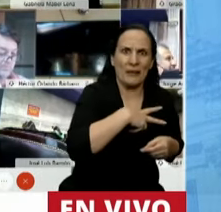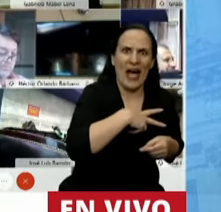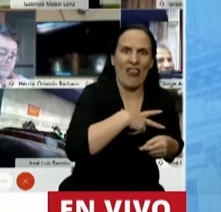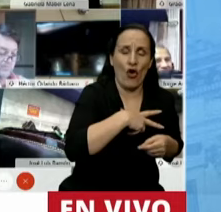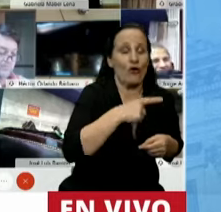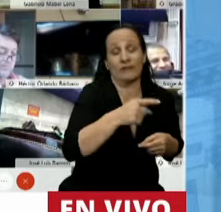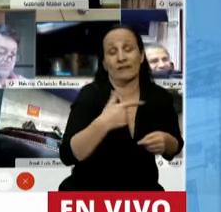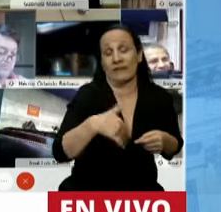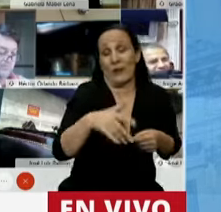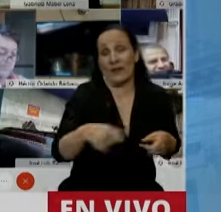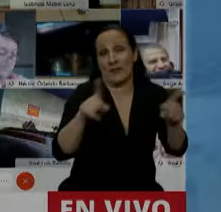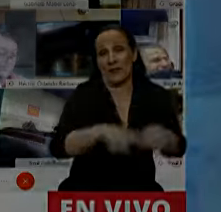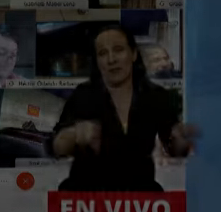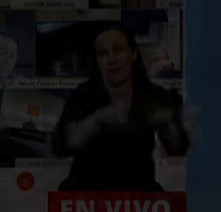Presidente. Gracias, Diputado.